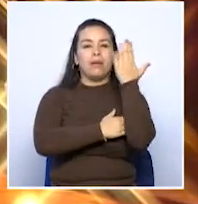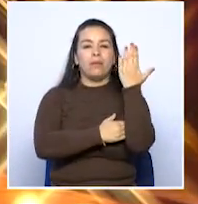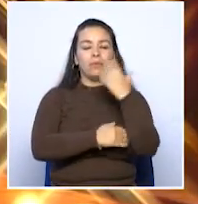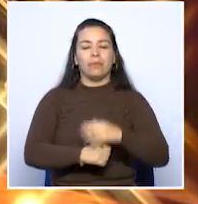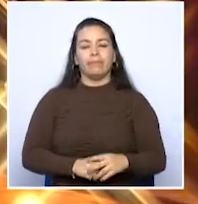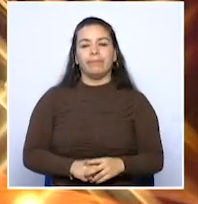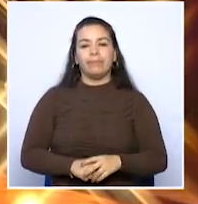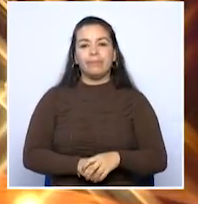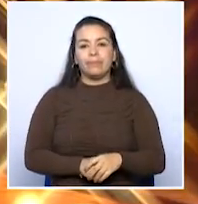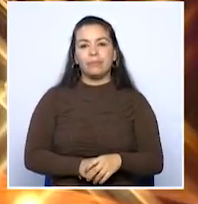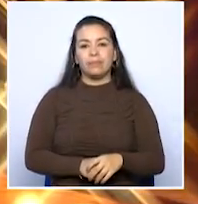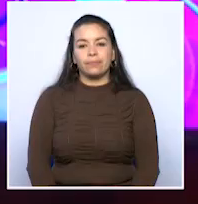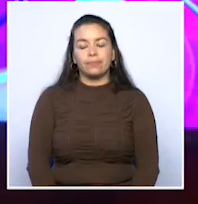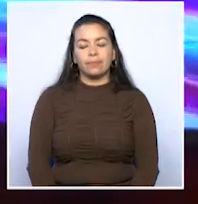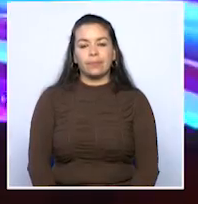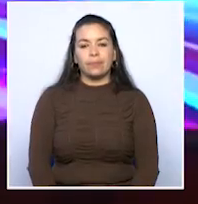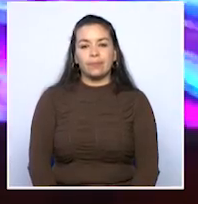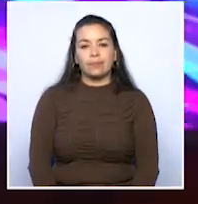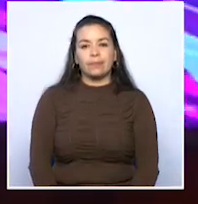Clayborne.